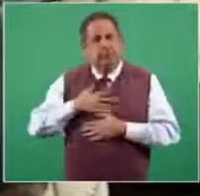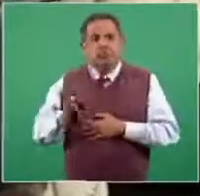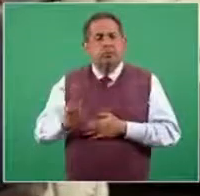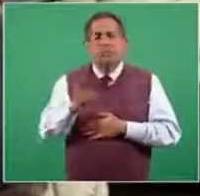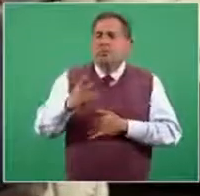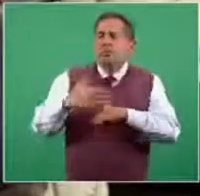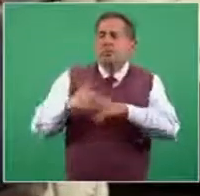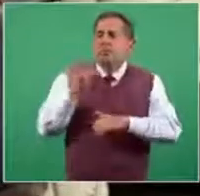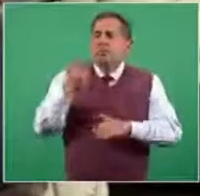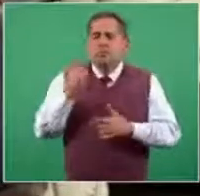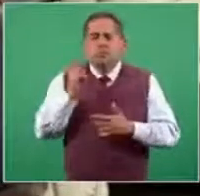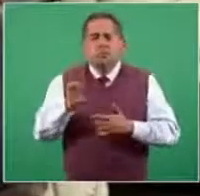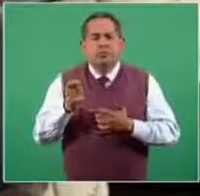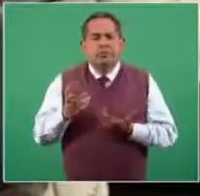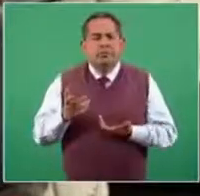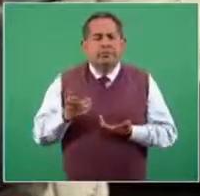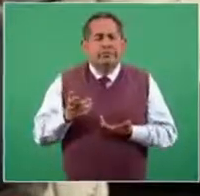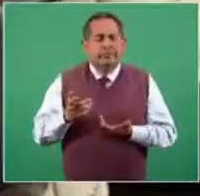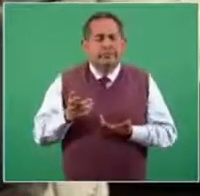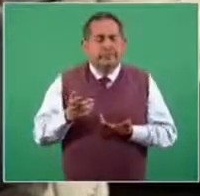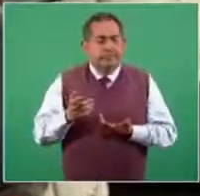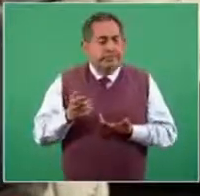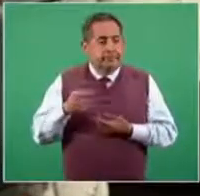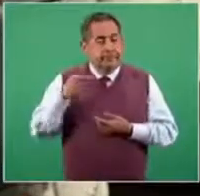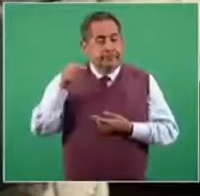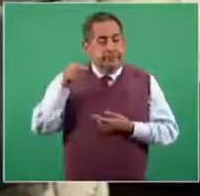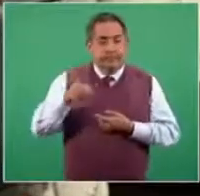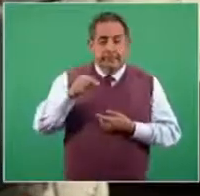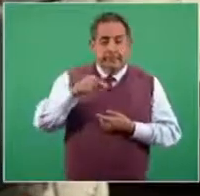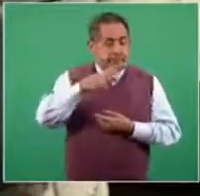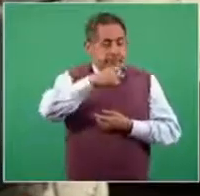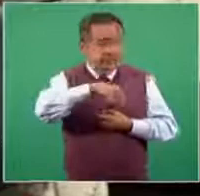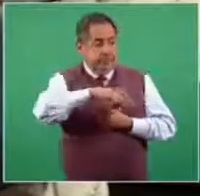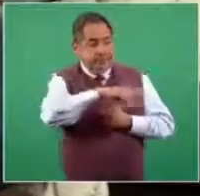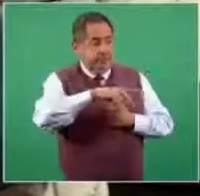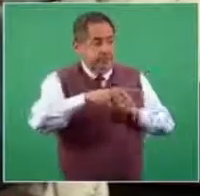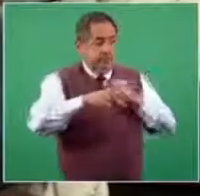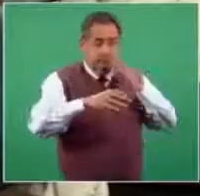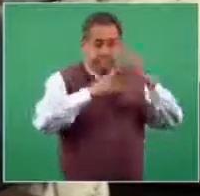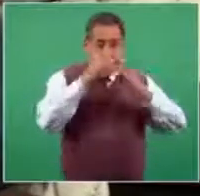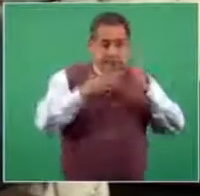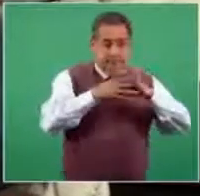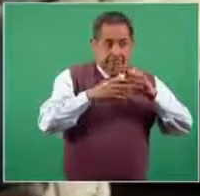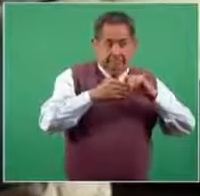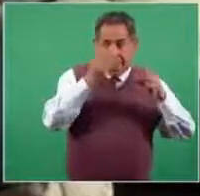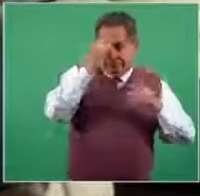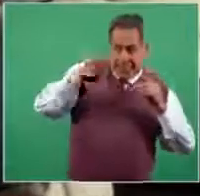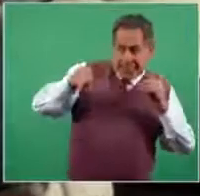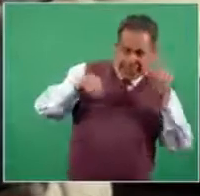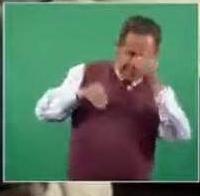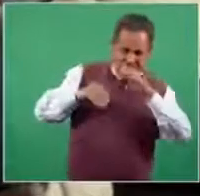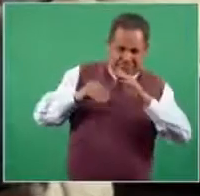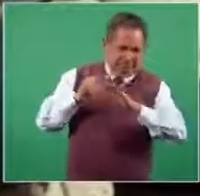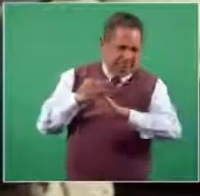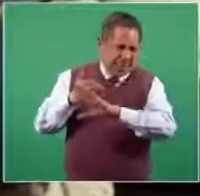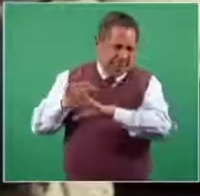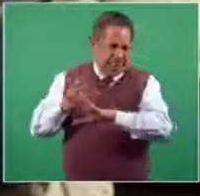la hago en base a que la campaña que se lleva en medios de comunicación de generar e